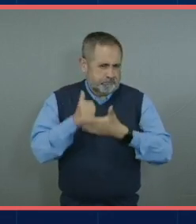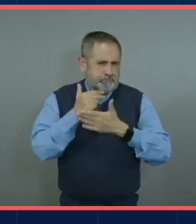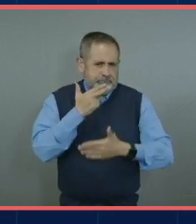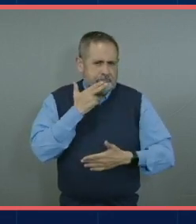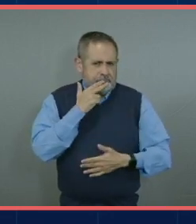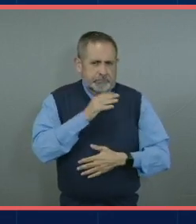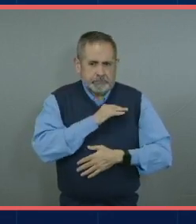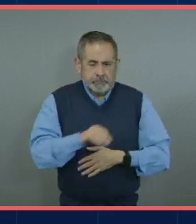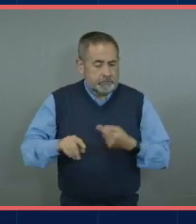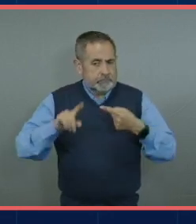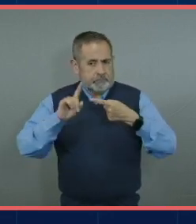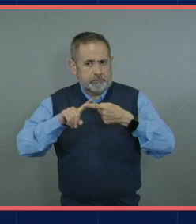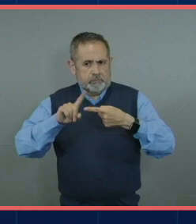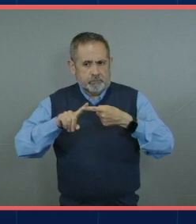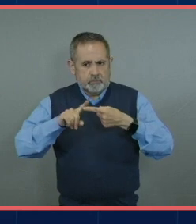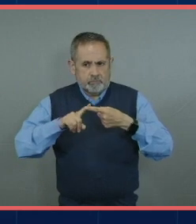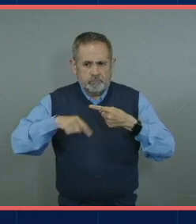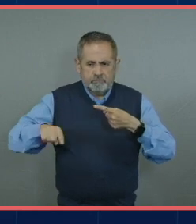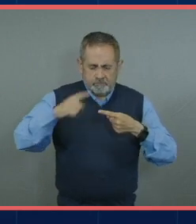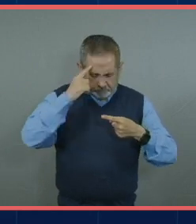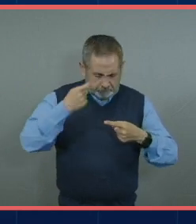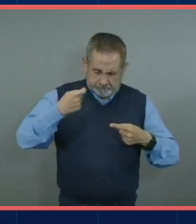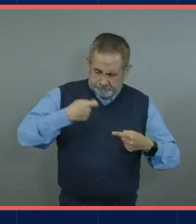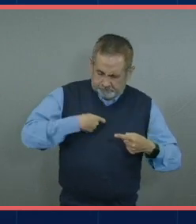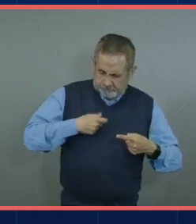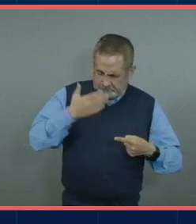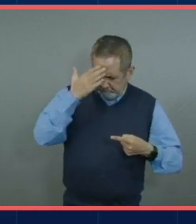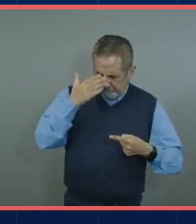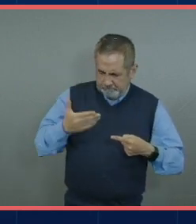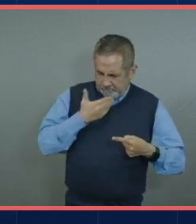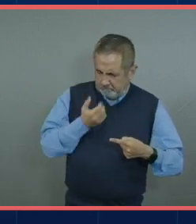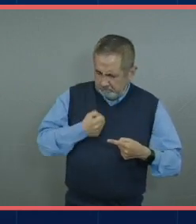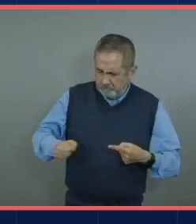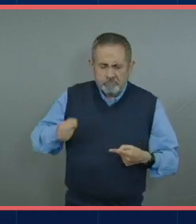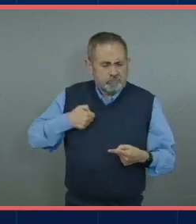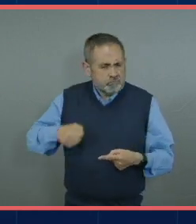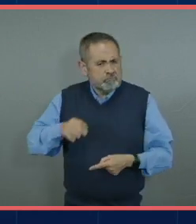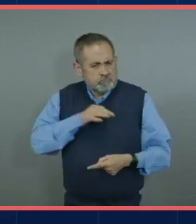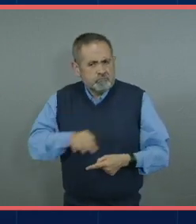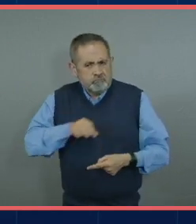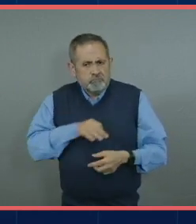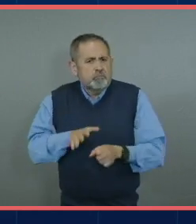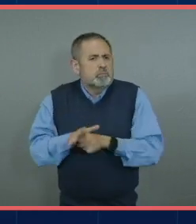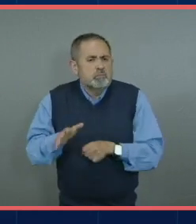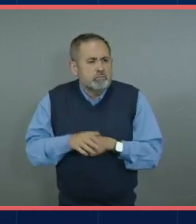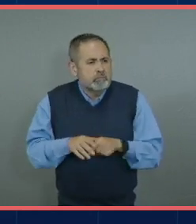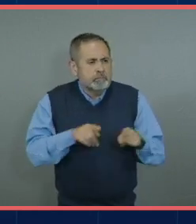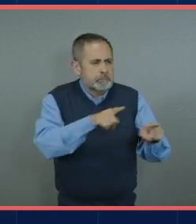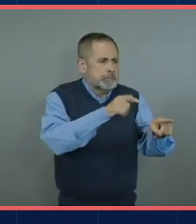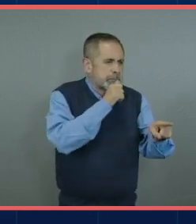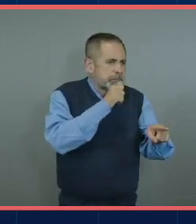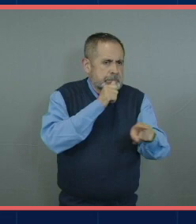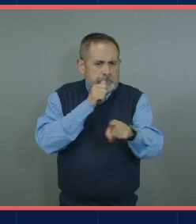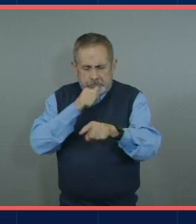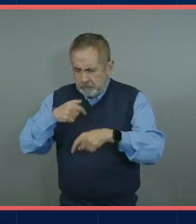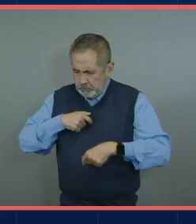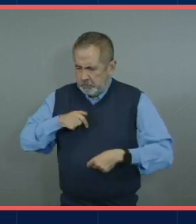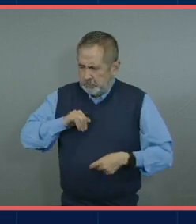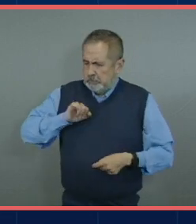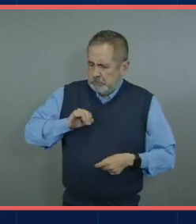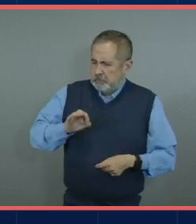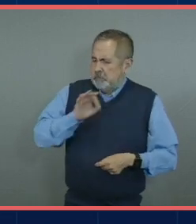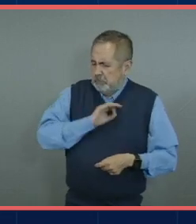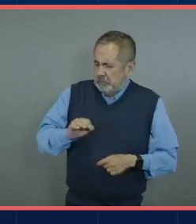pues identificar nuestras fortalezas ¿no? saber qué es aquello que nos distingue entre otros compañeros y aquí yo les recomendaría